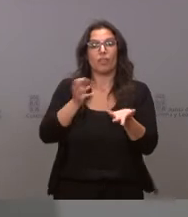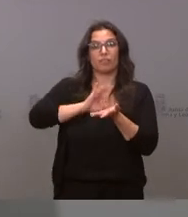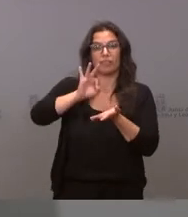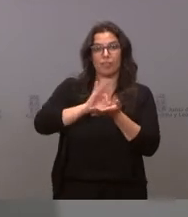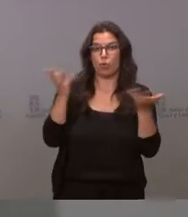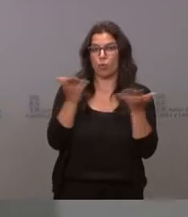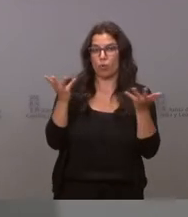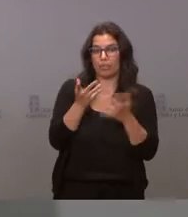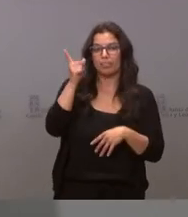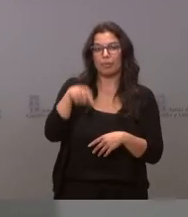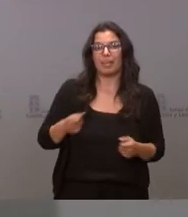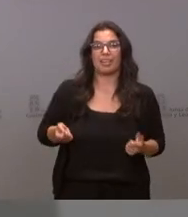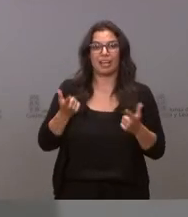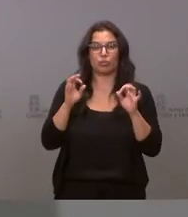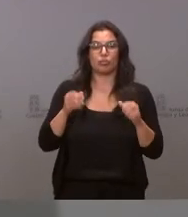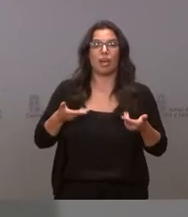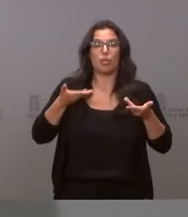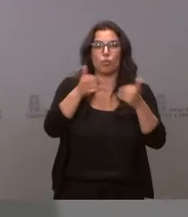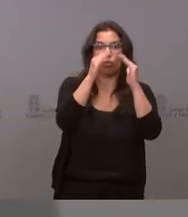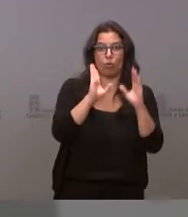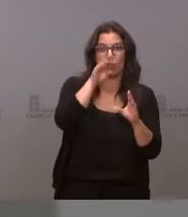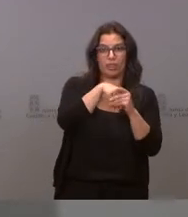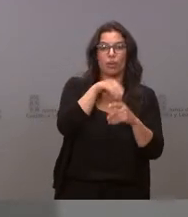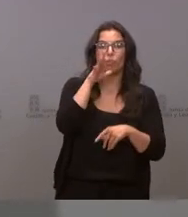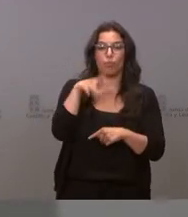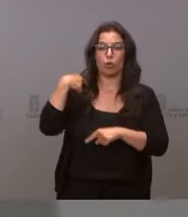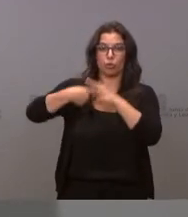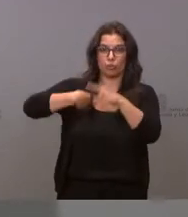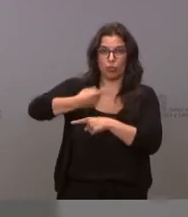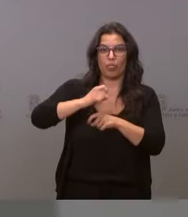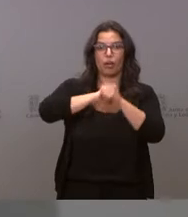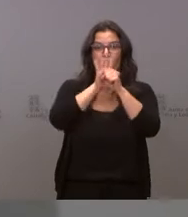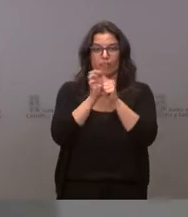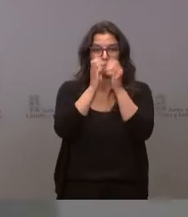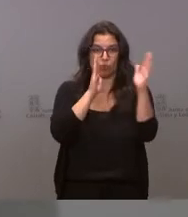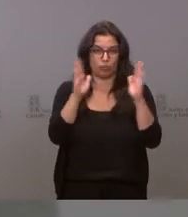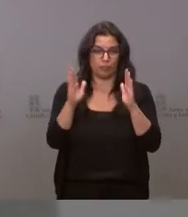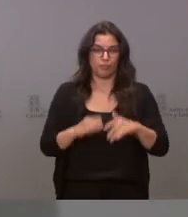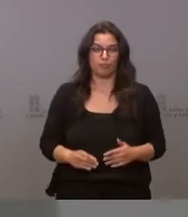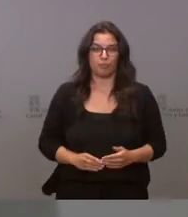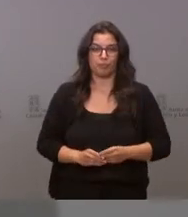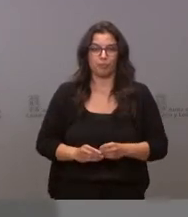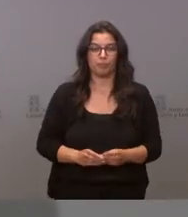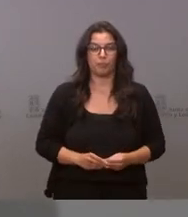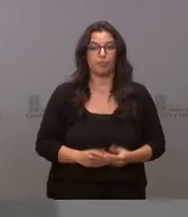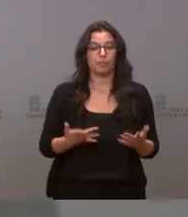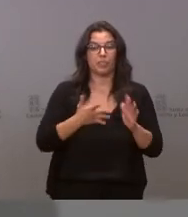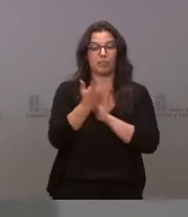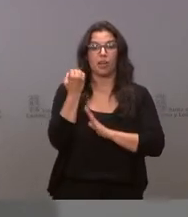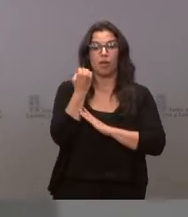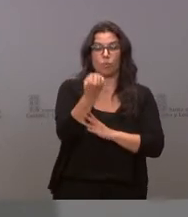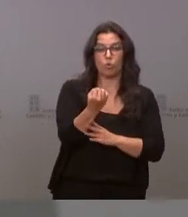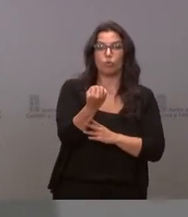y los gastos de la ayuda a domicilio derivados de la pandemia de la COVID-19. Reforzamos así los apoyos